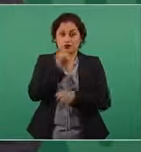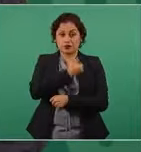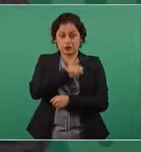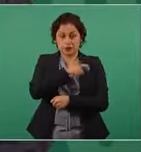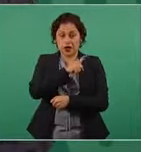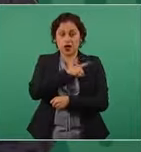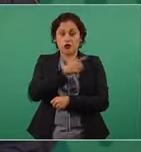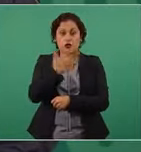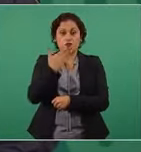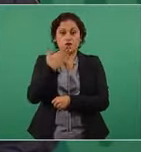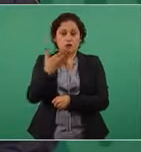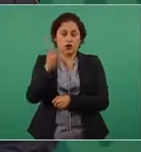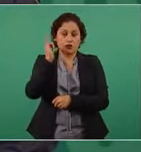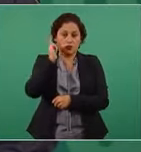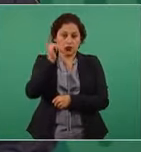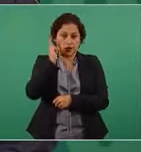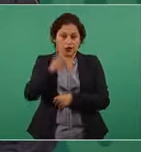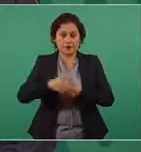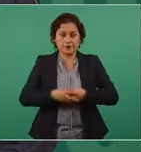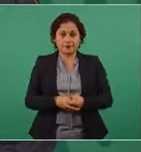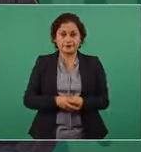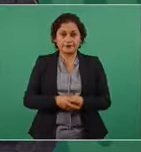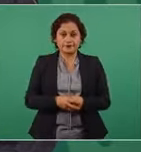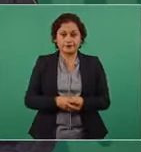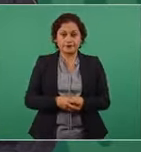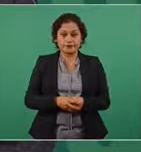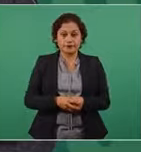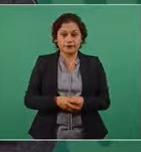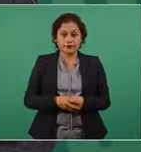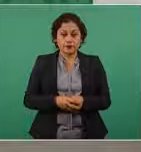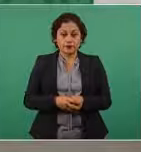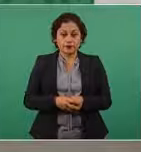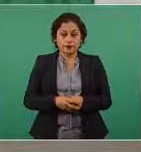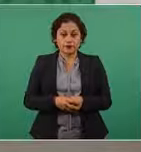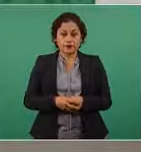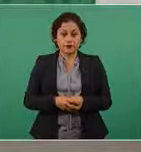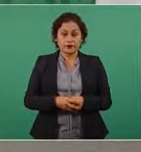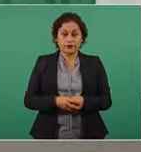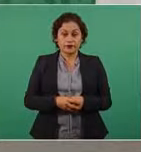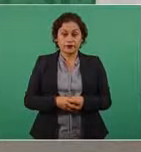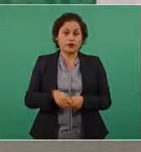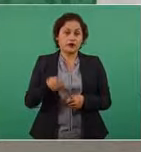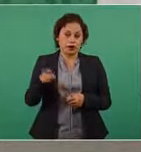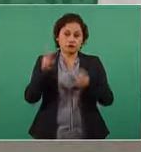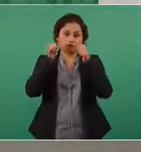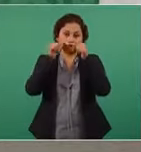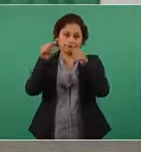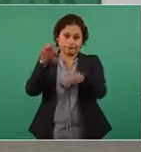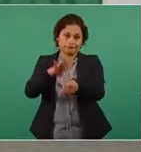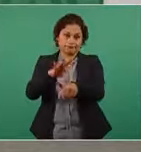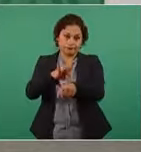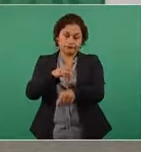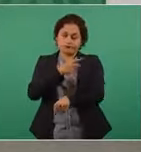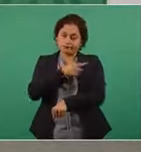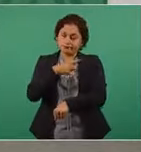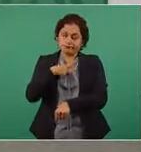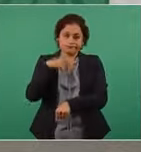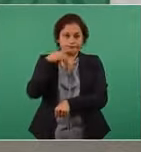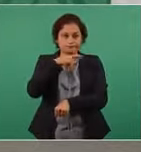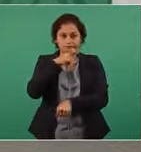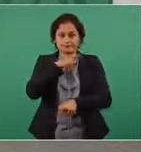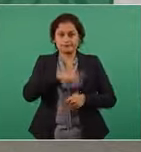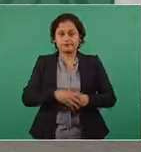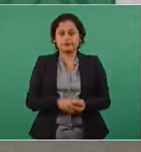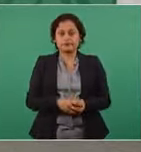salga adelante, que se atienda rápido porque